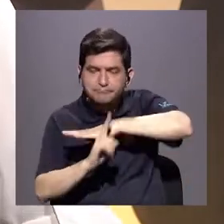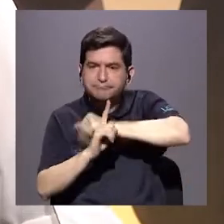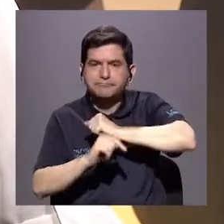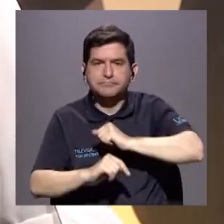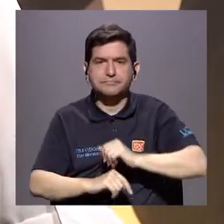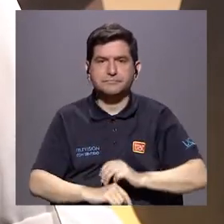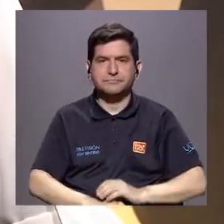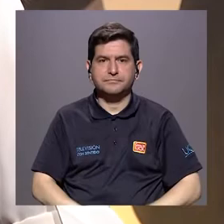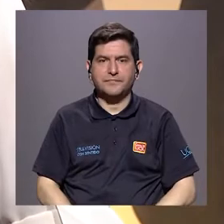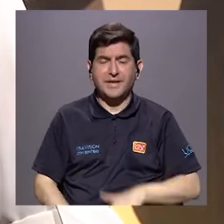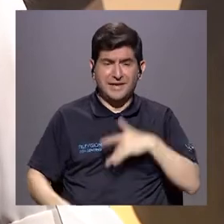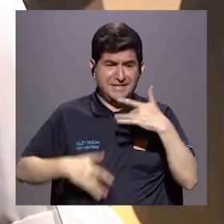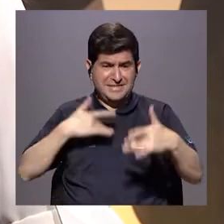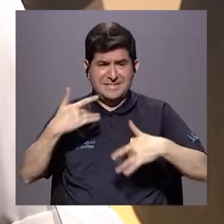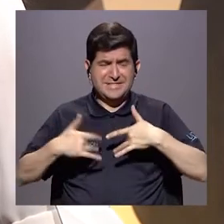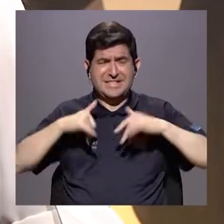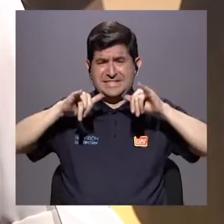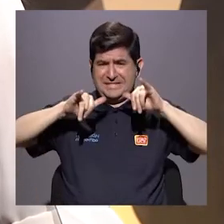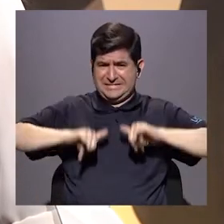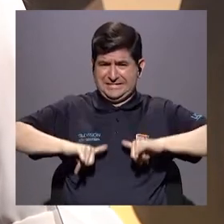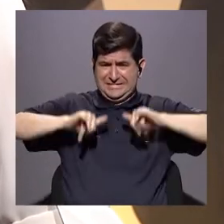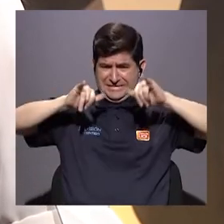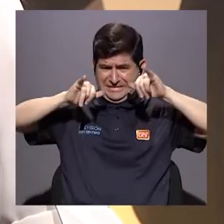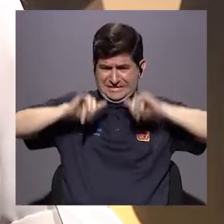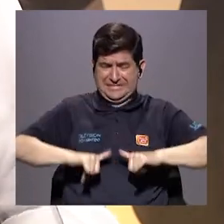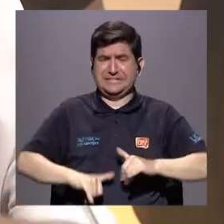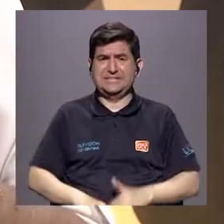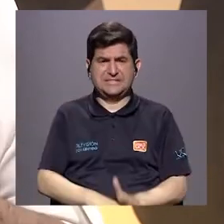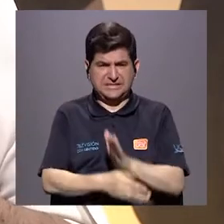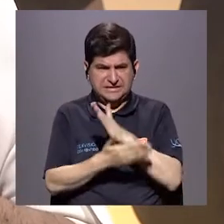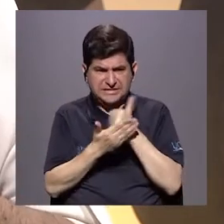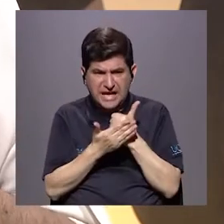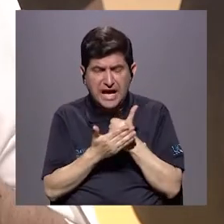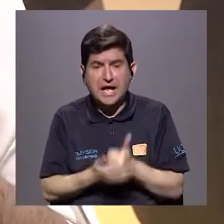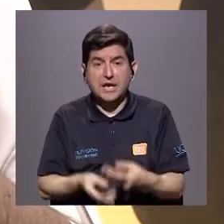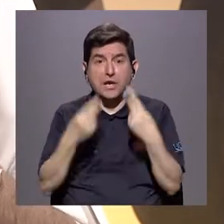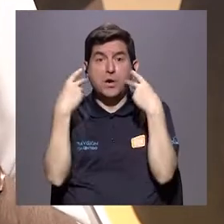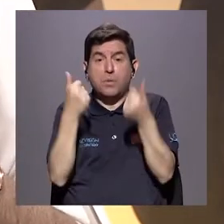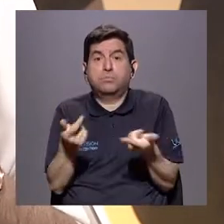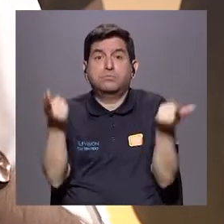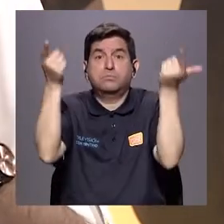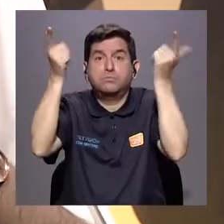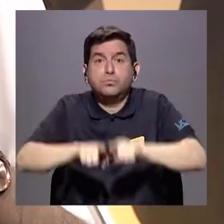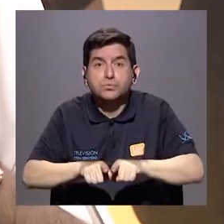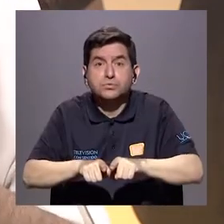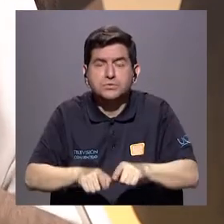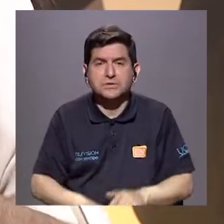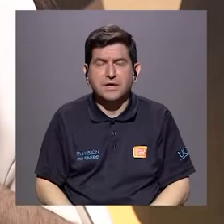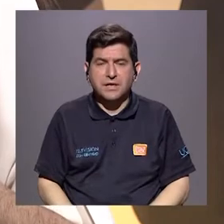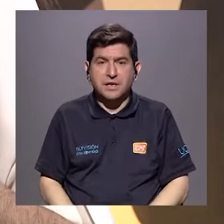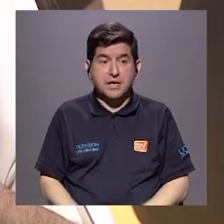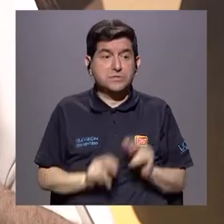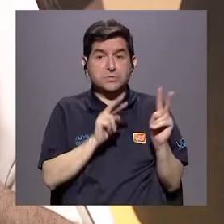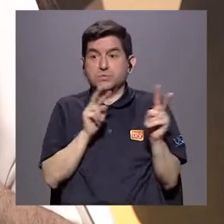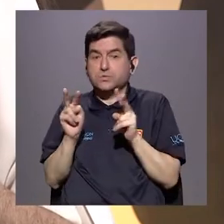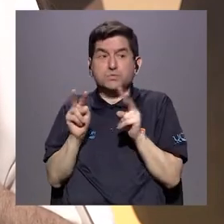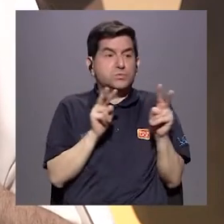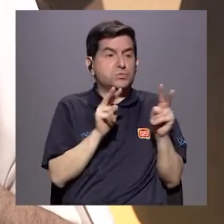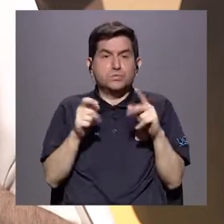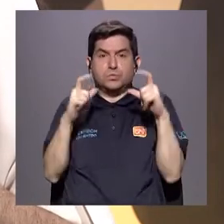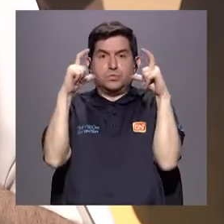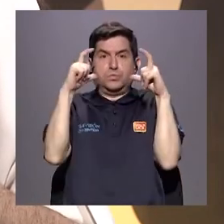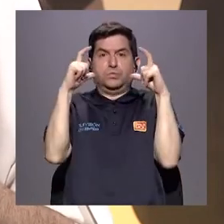sentimientos permanentes de que algo inminente le va a ocurrir, lo que se llama hipervigilancia,